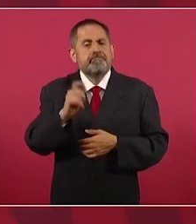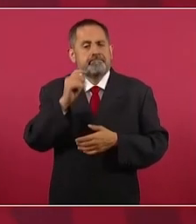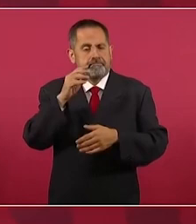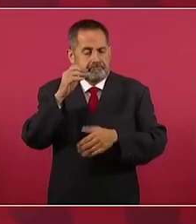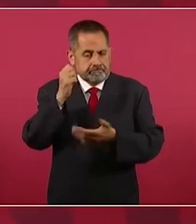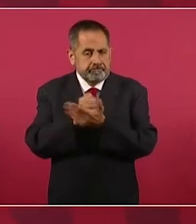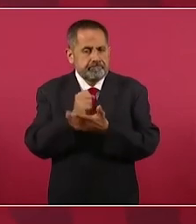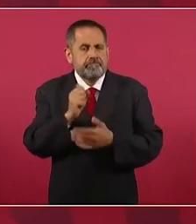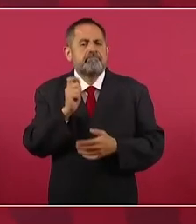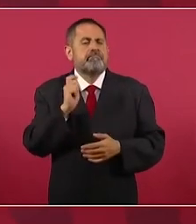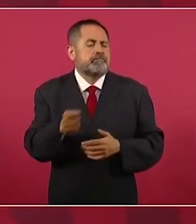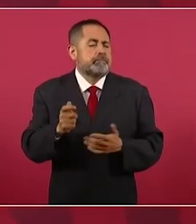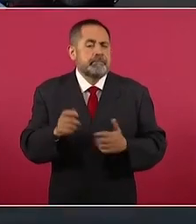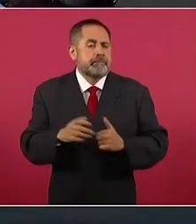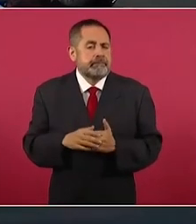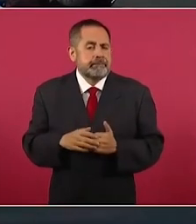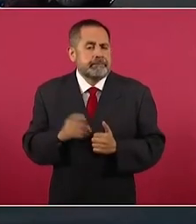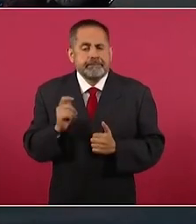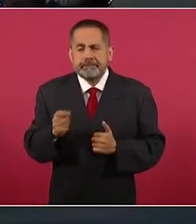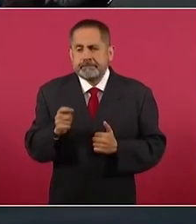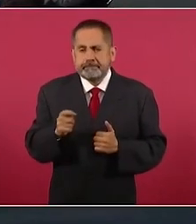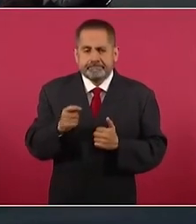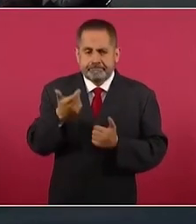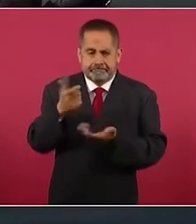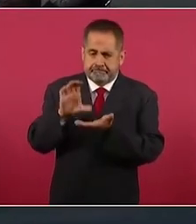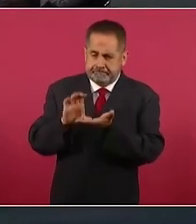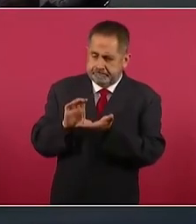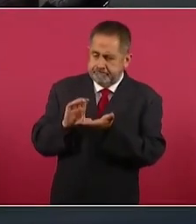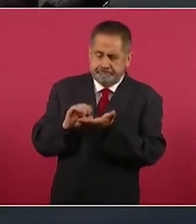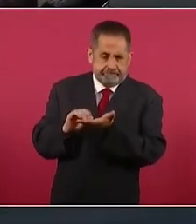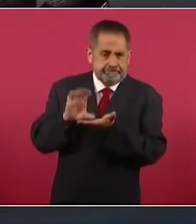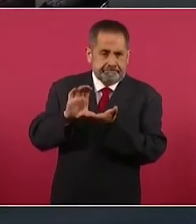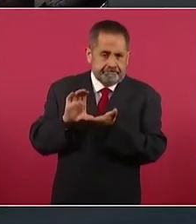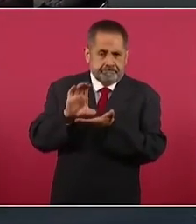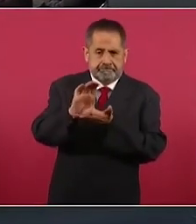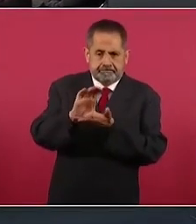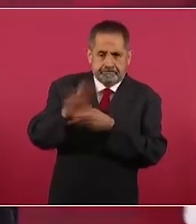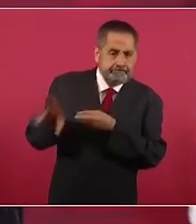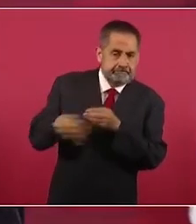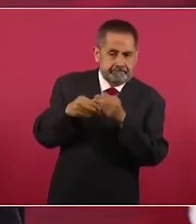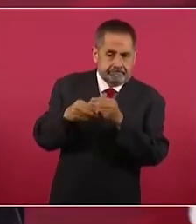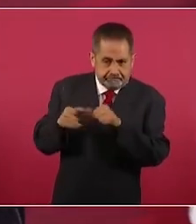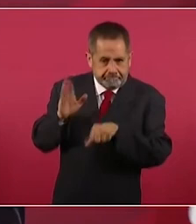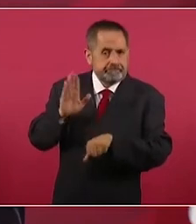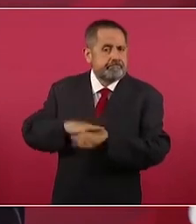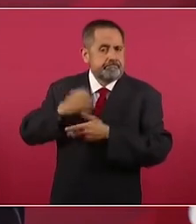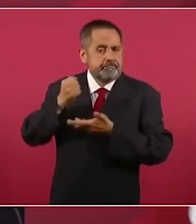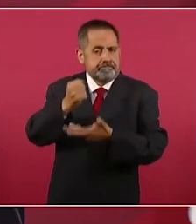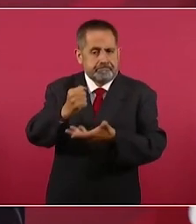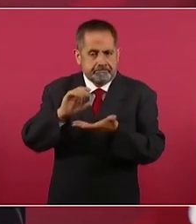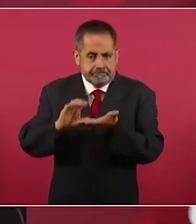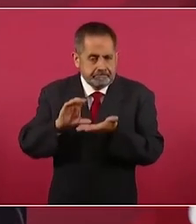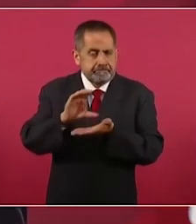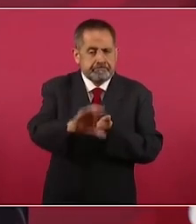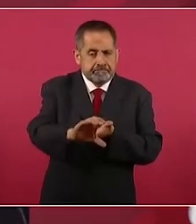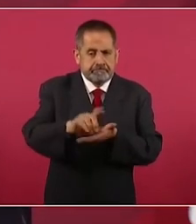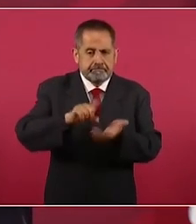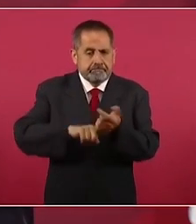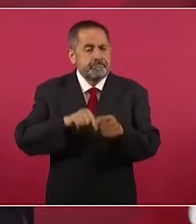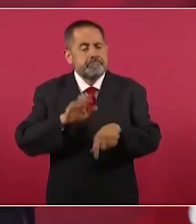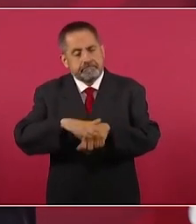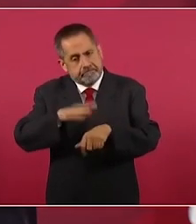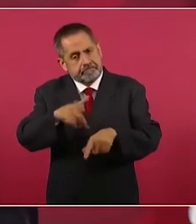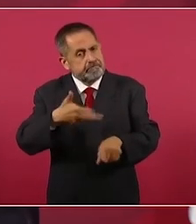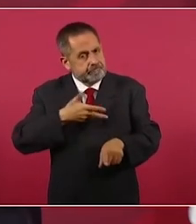una inversión, un presupuesto adicional, ya se tiene